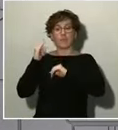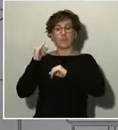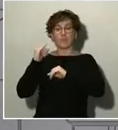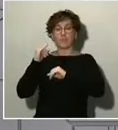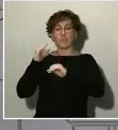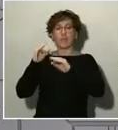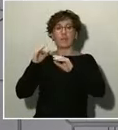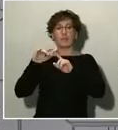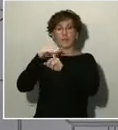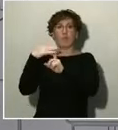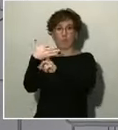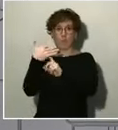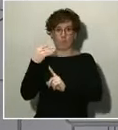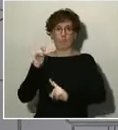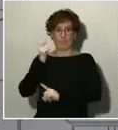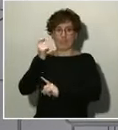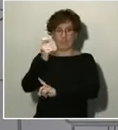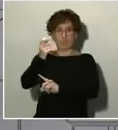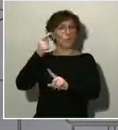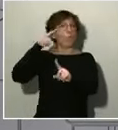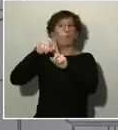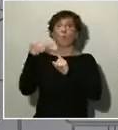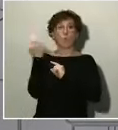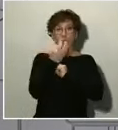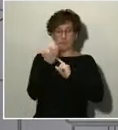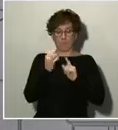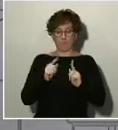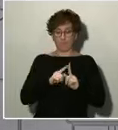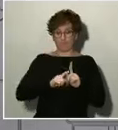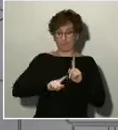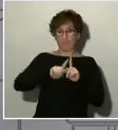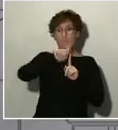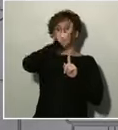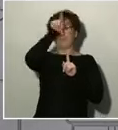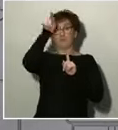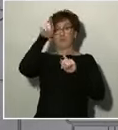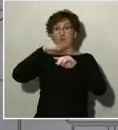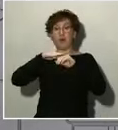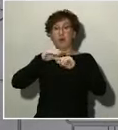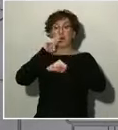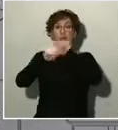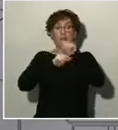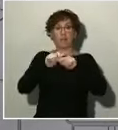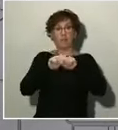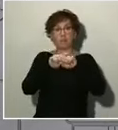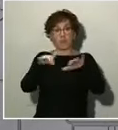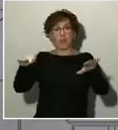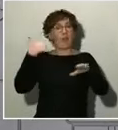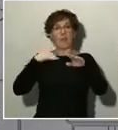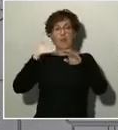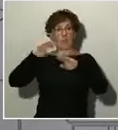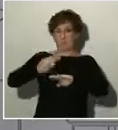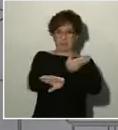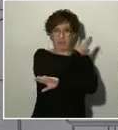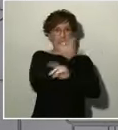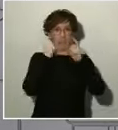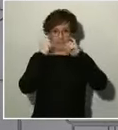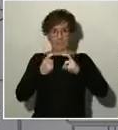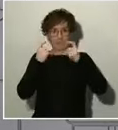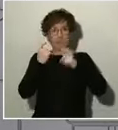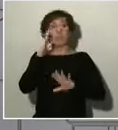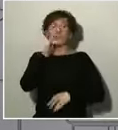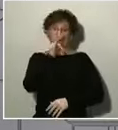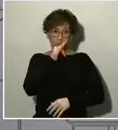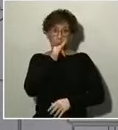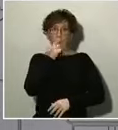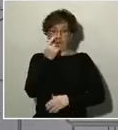doblegar la curva, es decir, superar el pico de propagación de la enfermedad. Quedan aún días para alcanzar ese